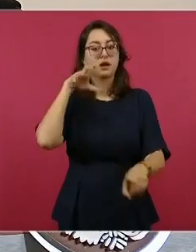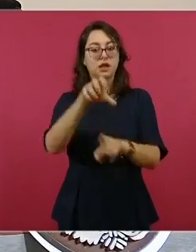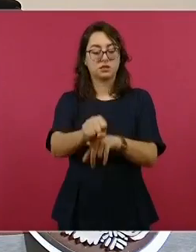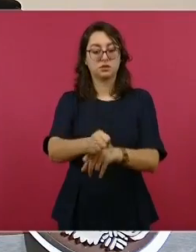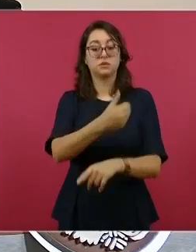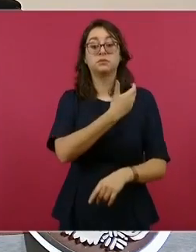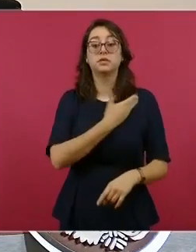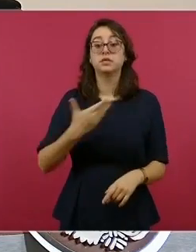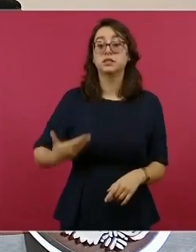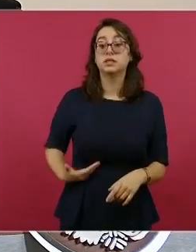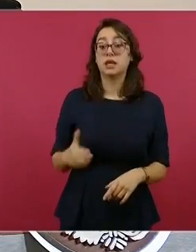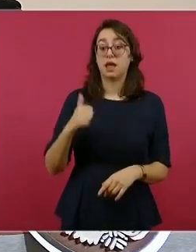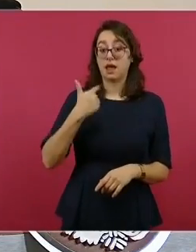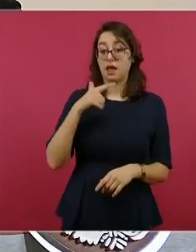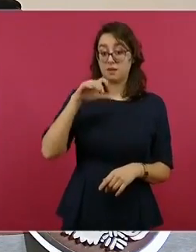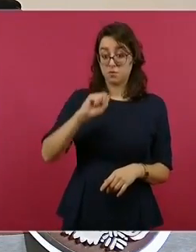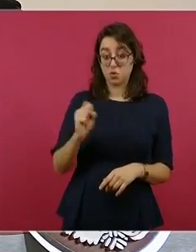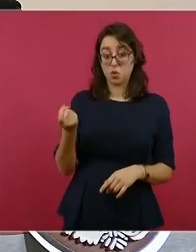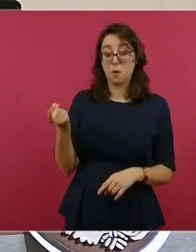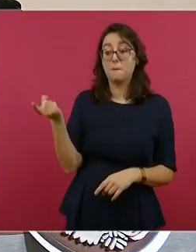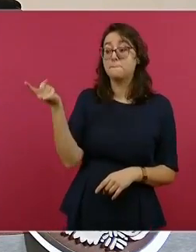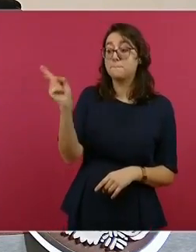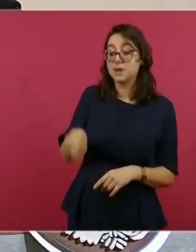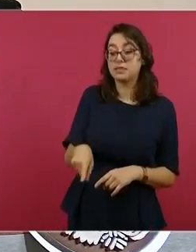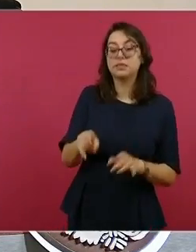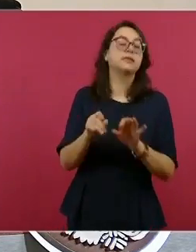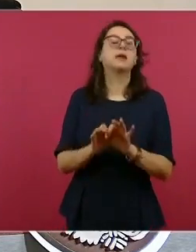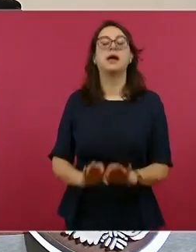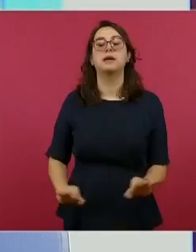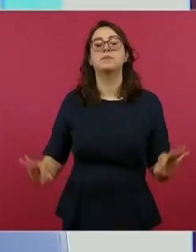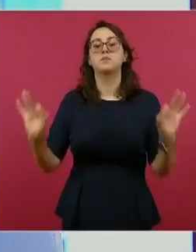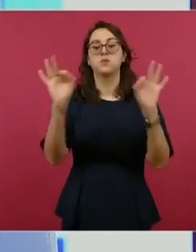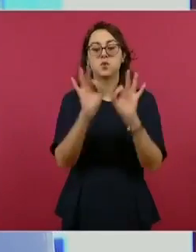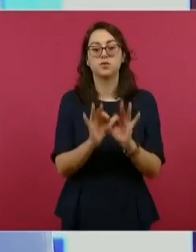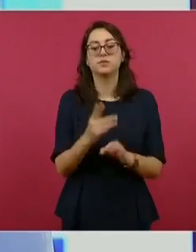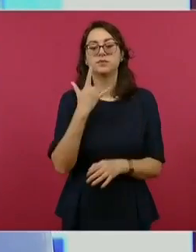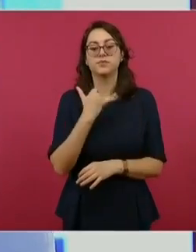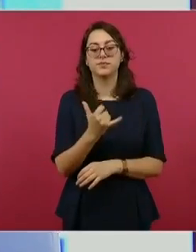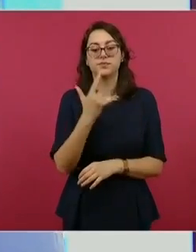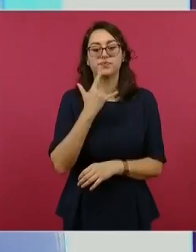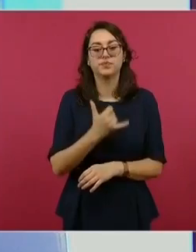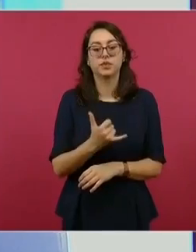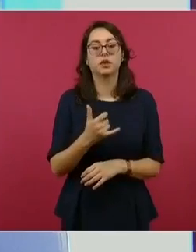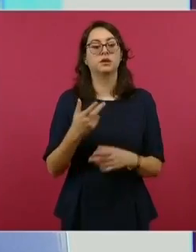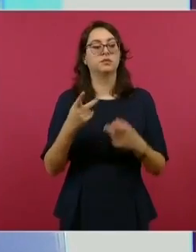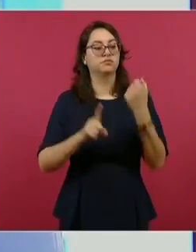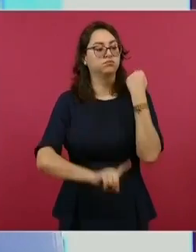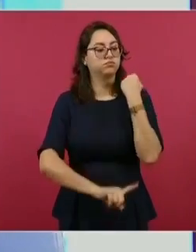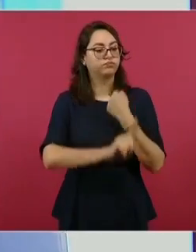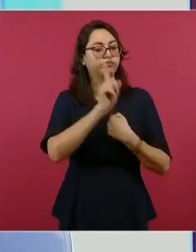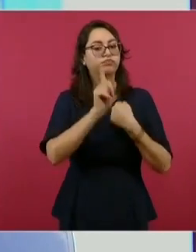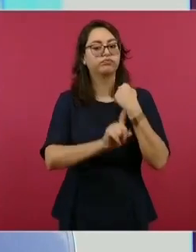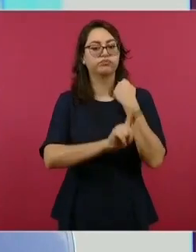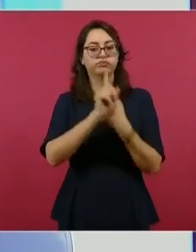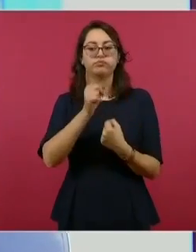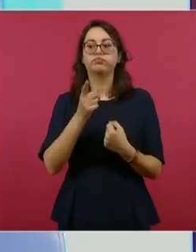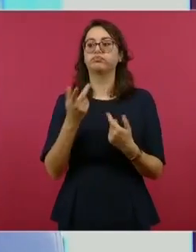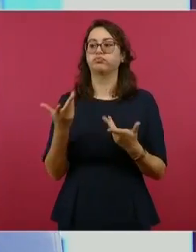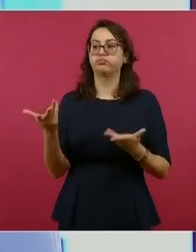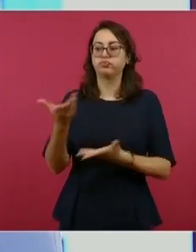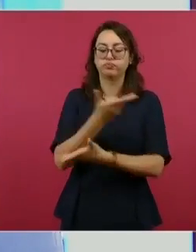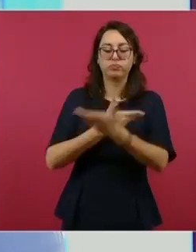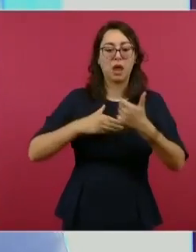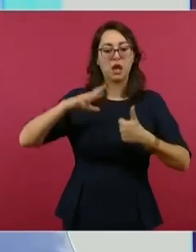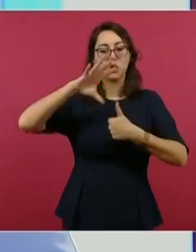López Obrador de priorizar todos nuestros esfuerzos en la atención de las problemáticas que compartimos como